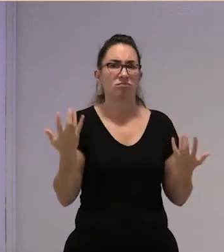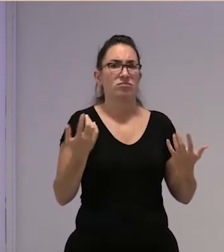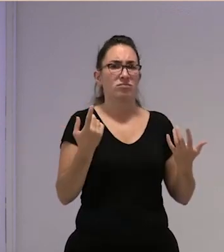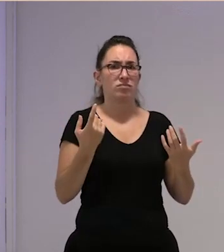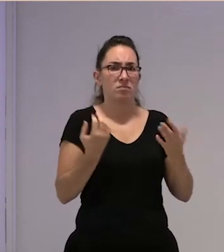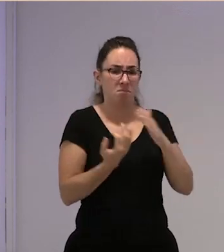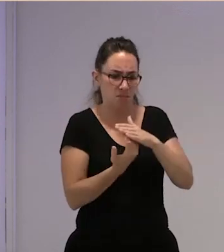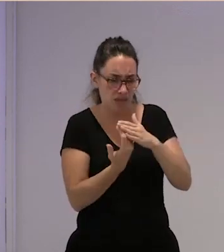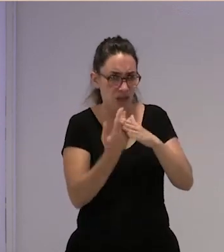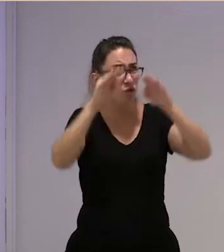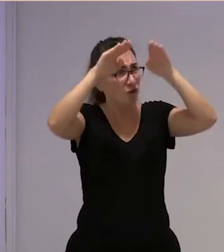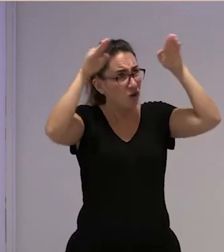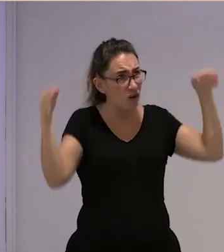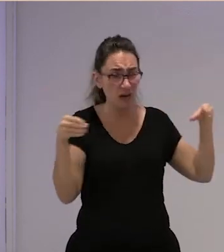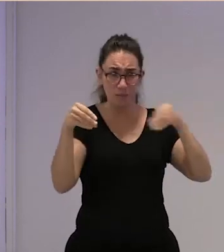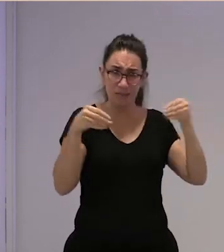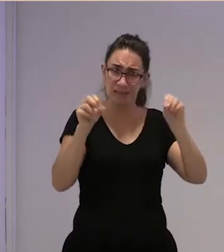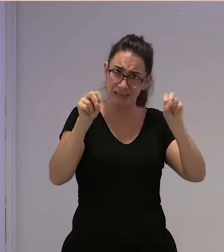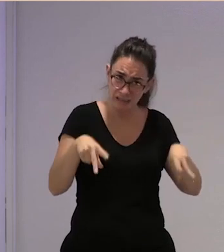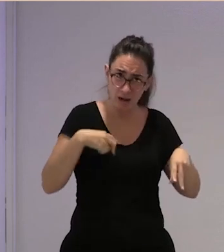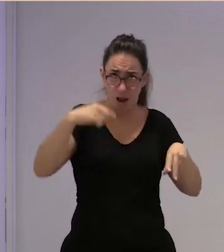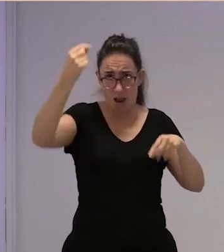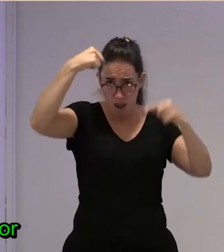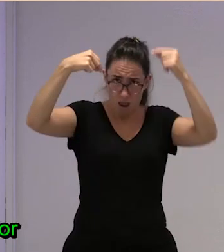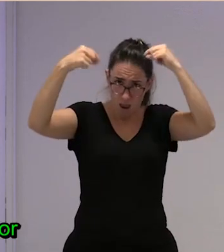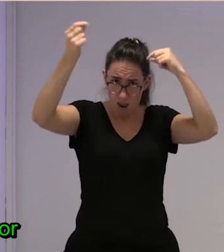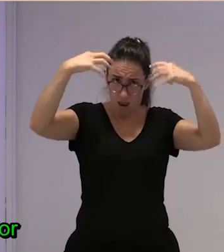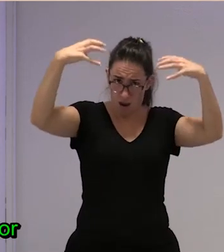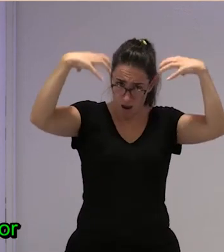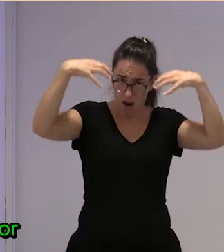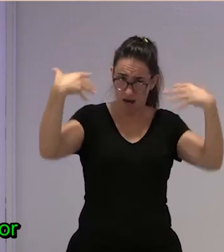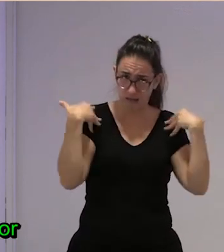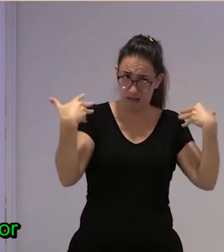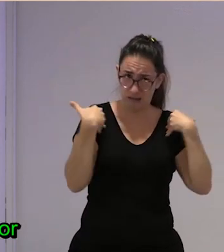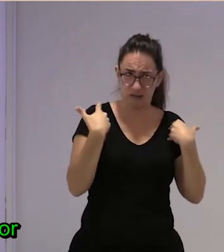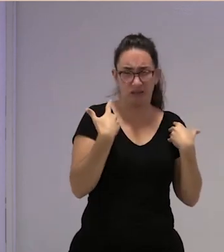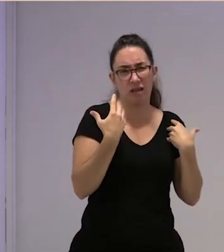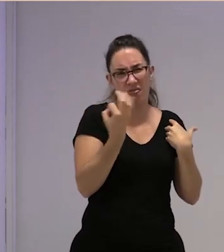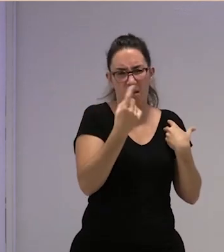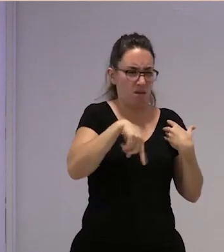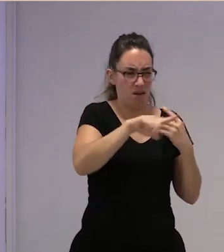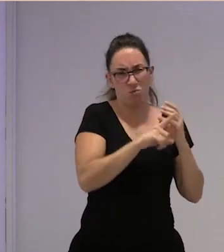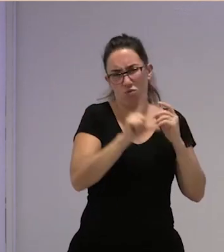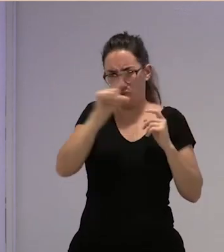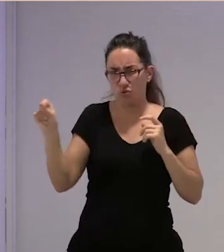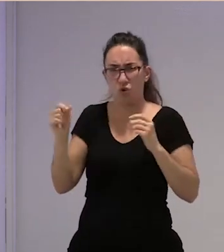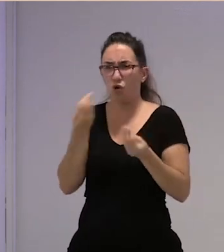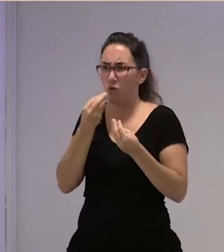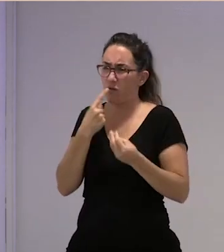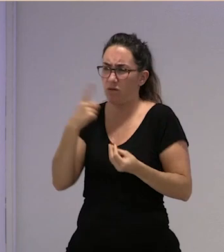invernadero nos está cayendo los boterones plantando y no somos capaces de irnos al comedor y de decir que no trabajamos